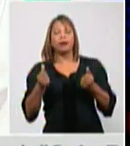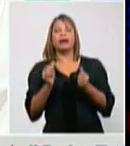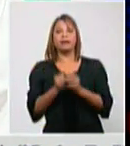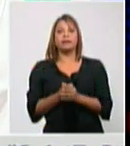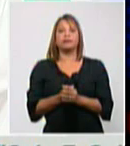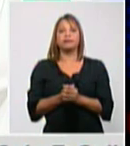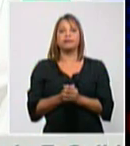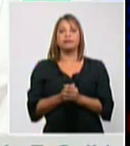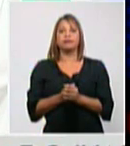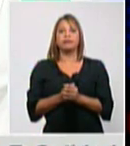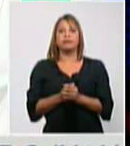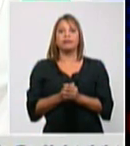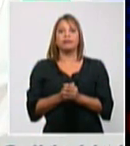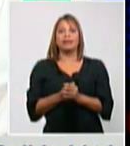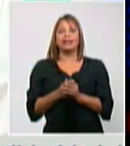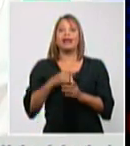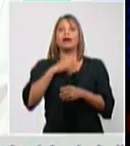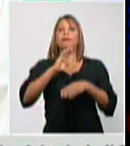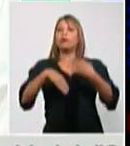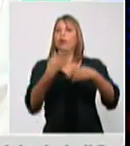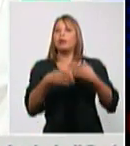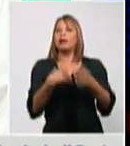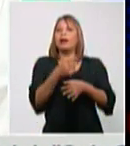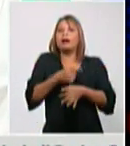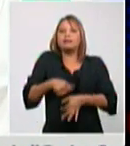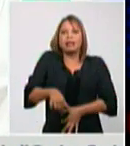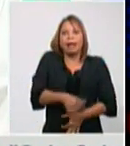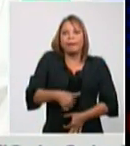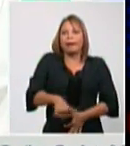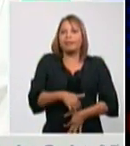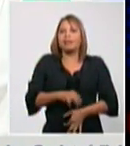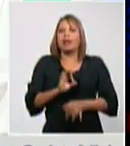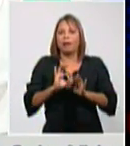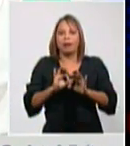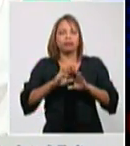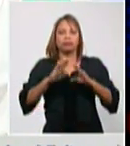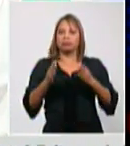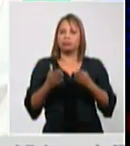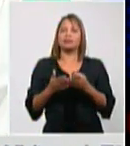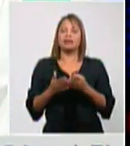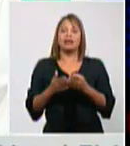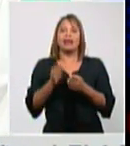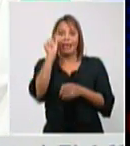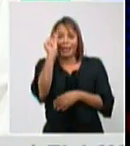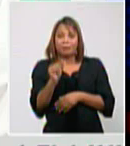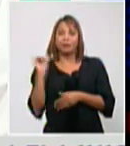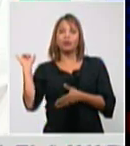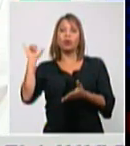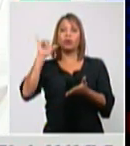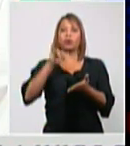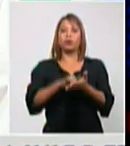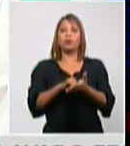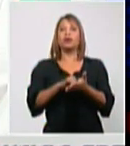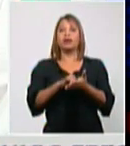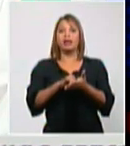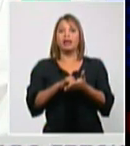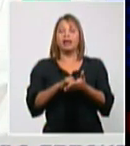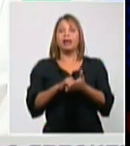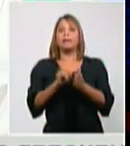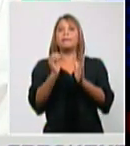una neoplasia de próstata. Y este viajero arribó a nuestro país el 8 de diciembre,